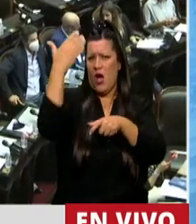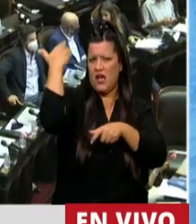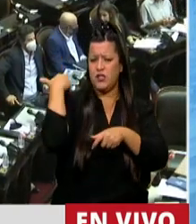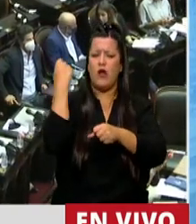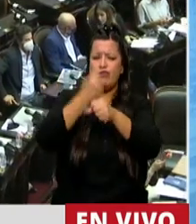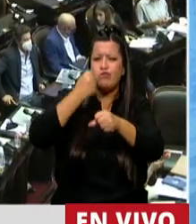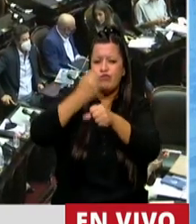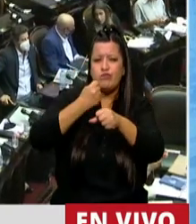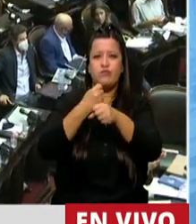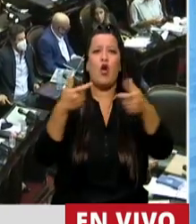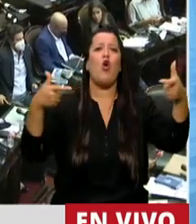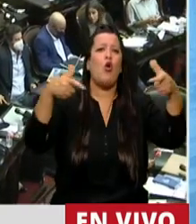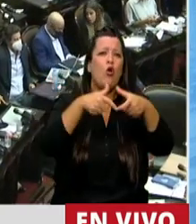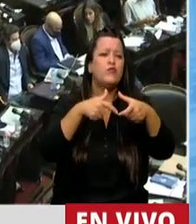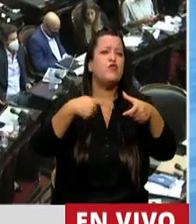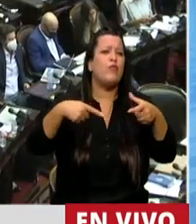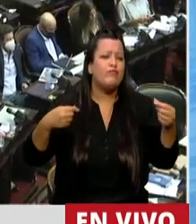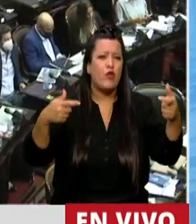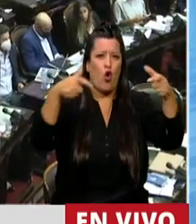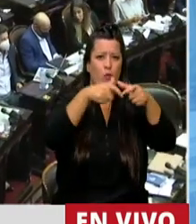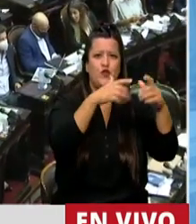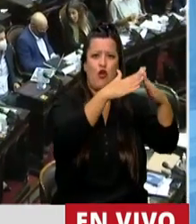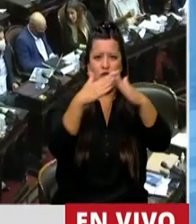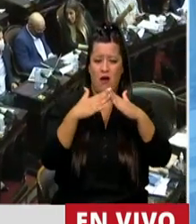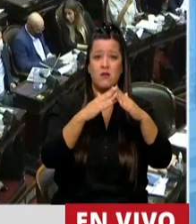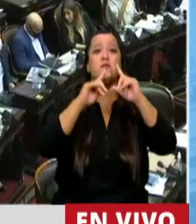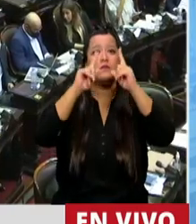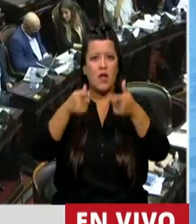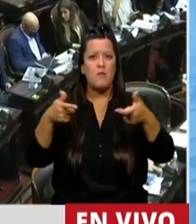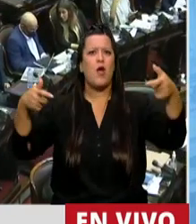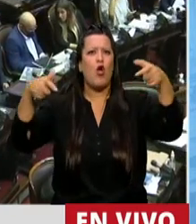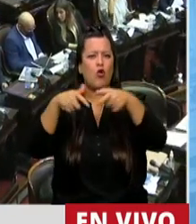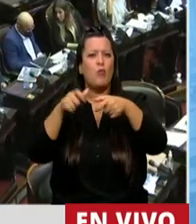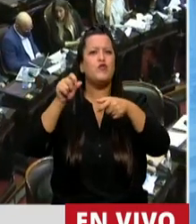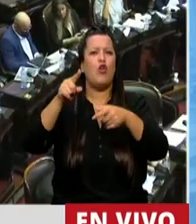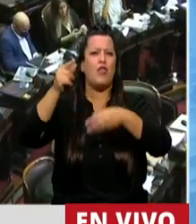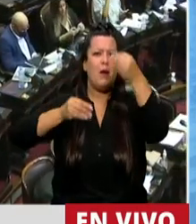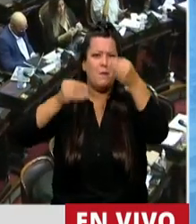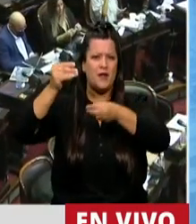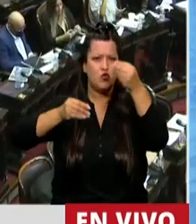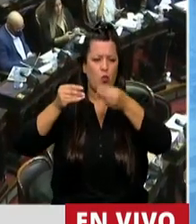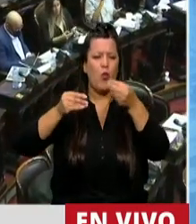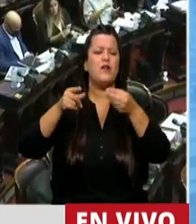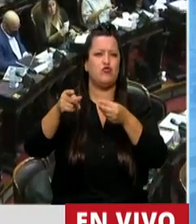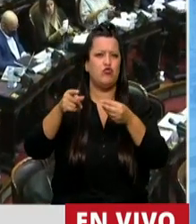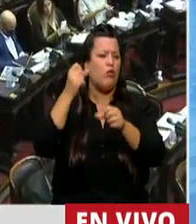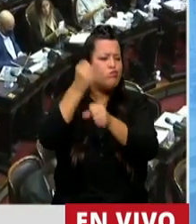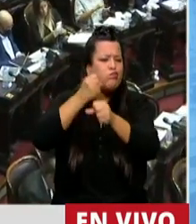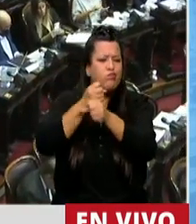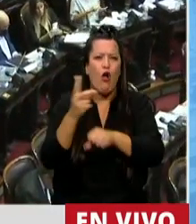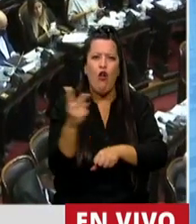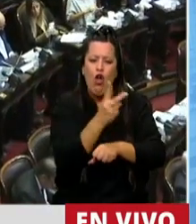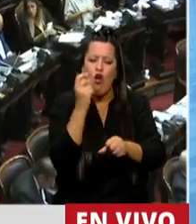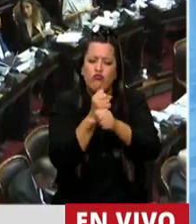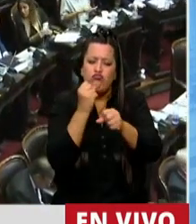tanto la Comisión de Viviendas como la Comisión de Presupuesto y Hacienda y